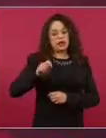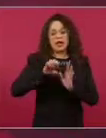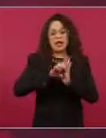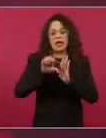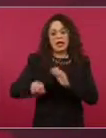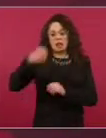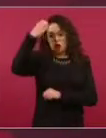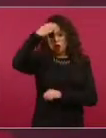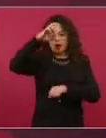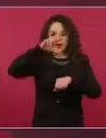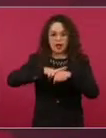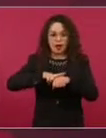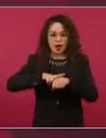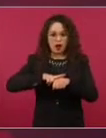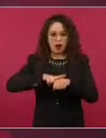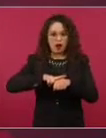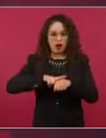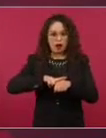Eso lo vamos a quitar.